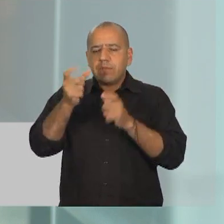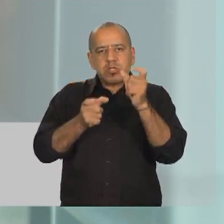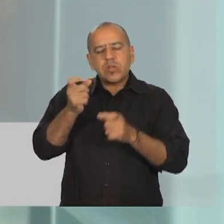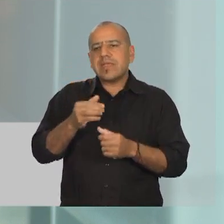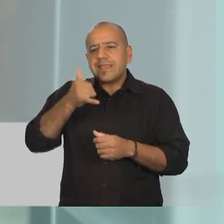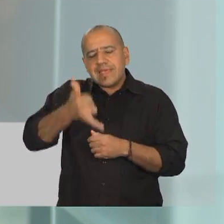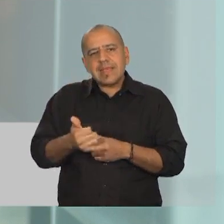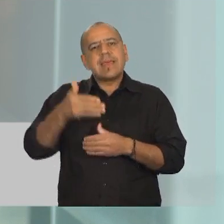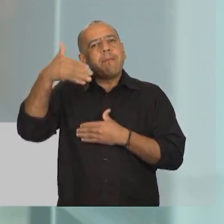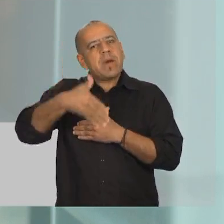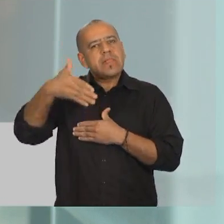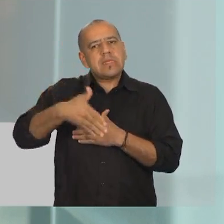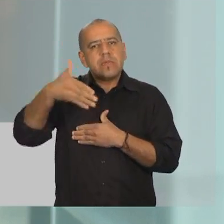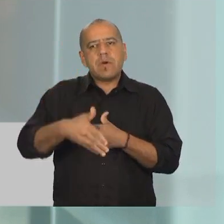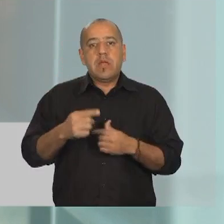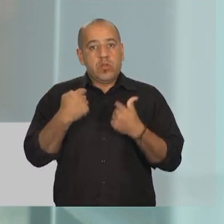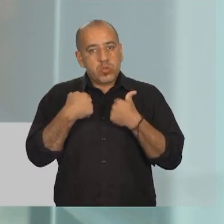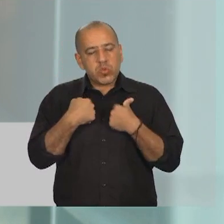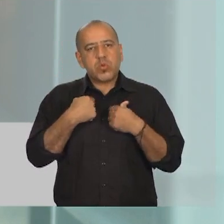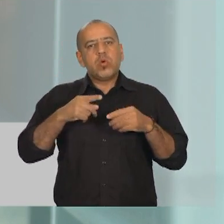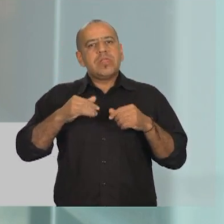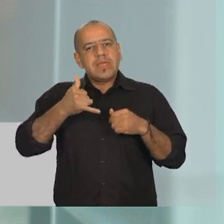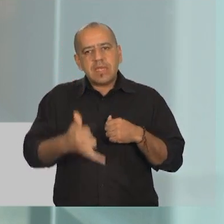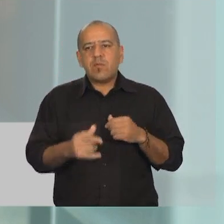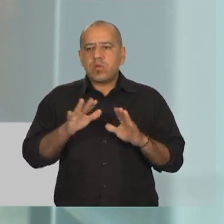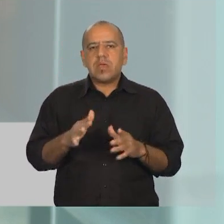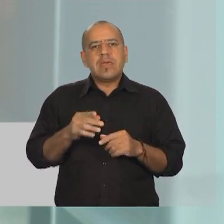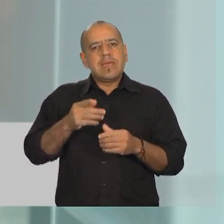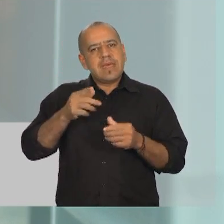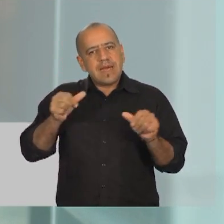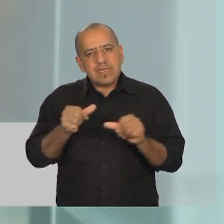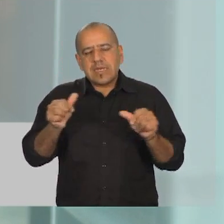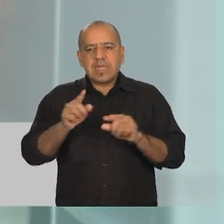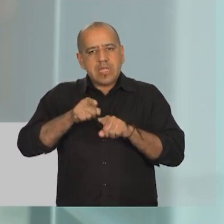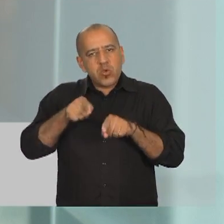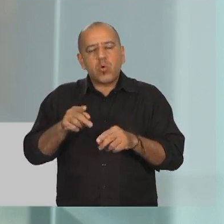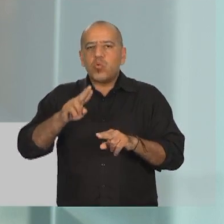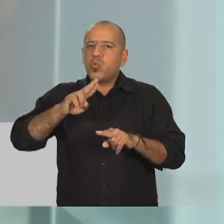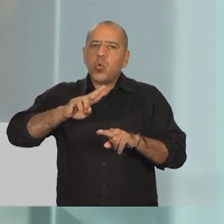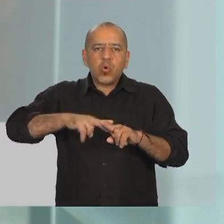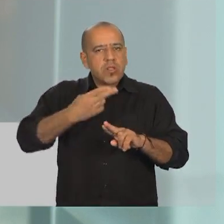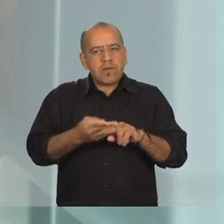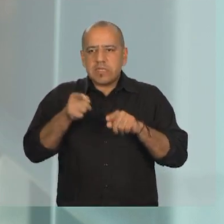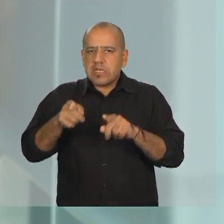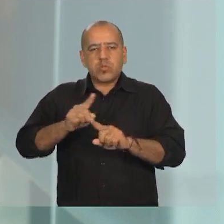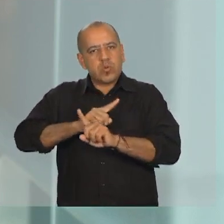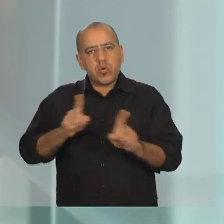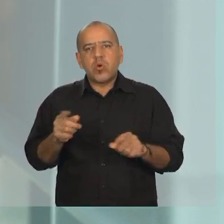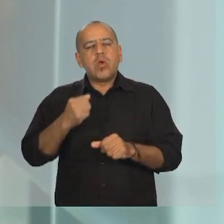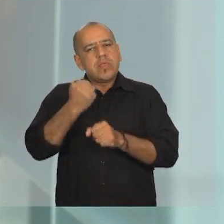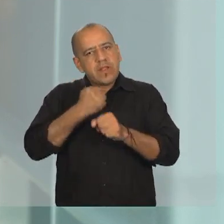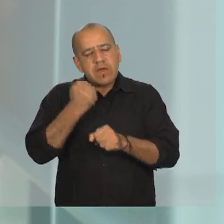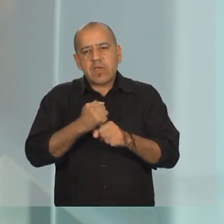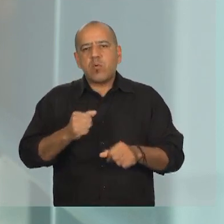todos. Está en nosotros evitar que episodios como estos continúen repitiéndose. Trabajemos